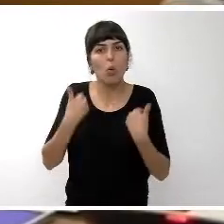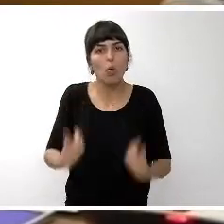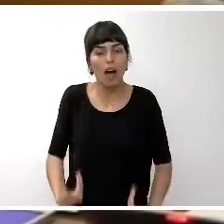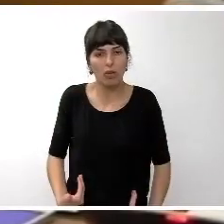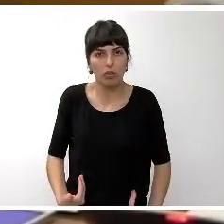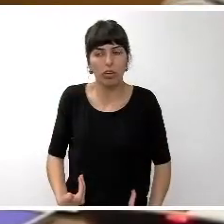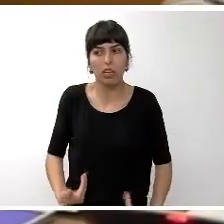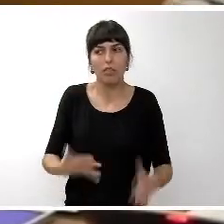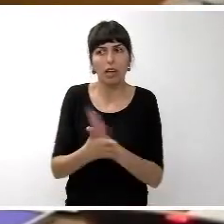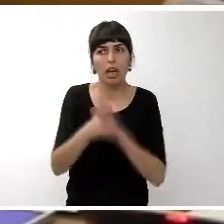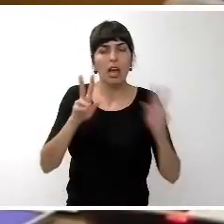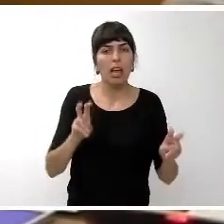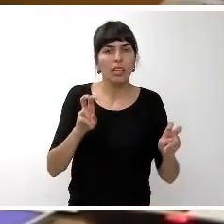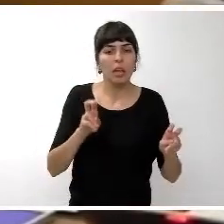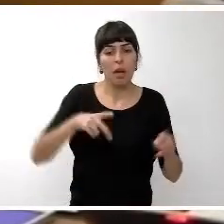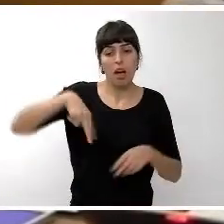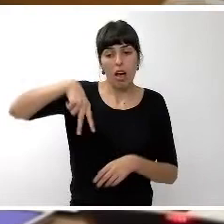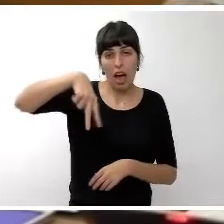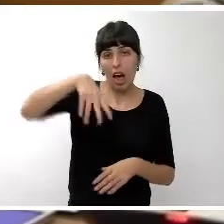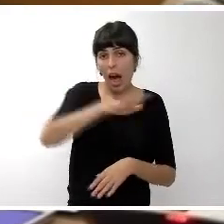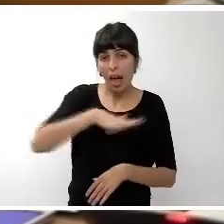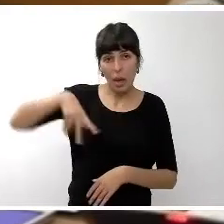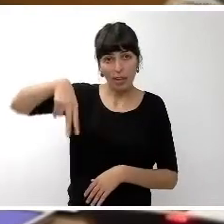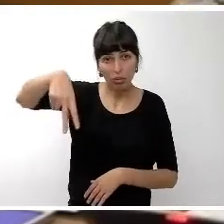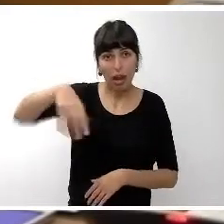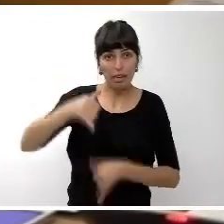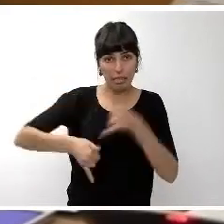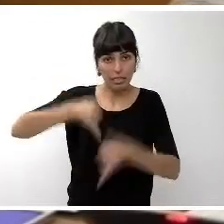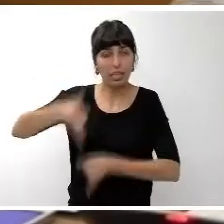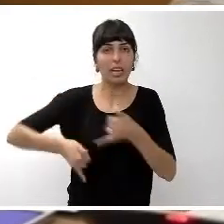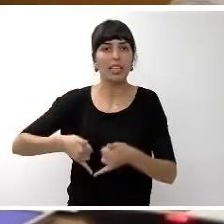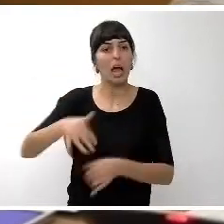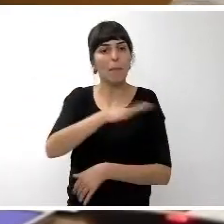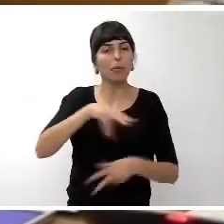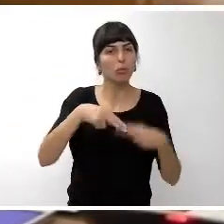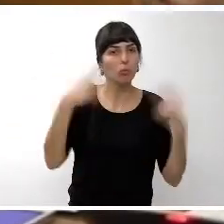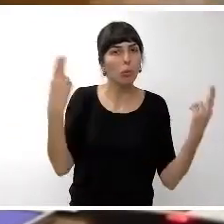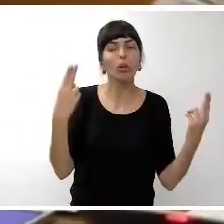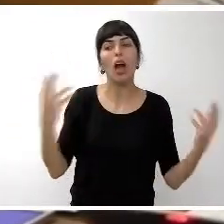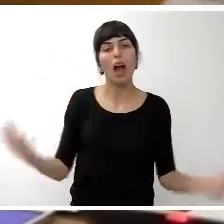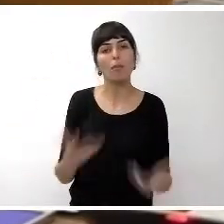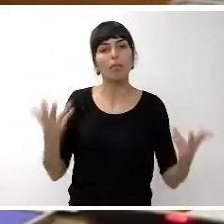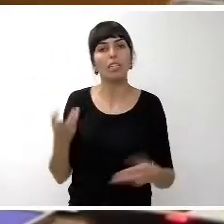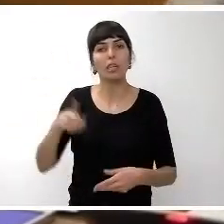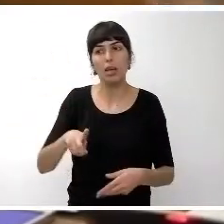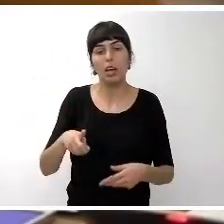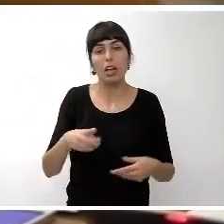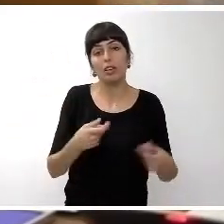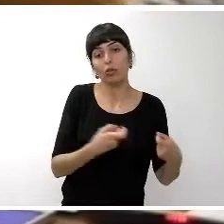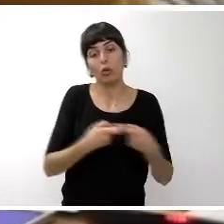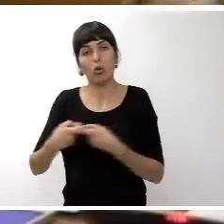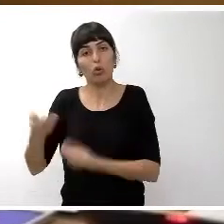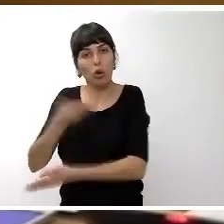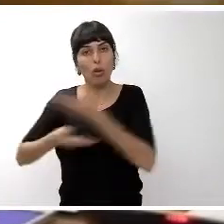equipamientos públicos en áreas peatonales y ciclistas en potenciar muchísimo más desde la administración insular y en cooperación con los ayuntamientos en